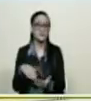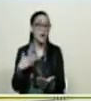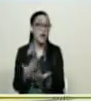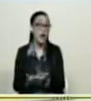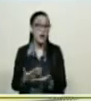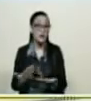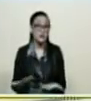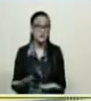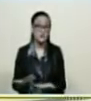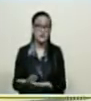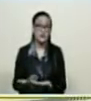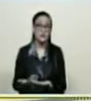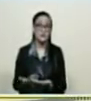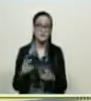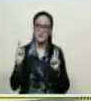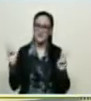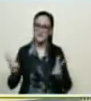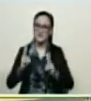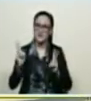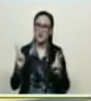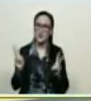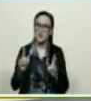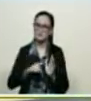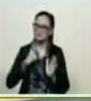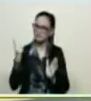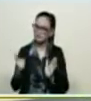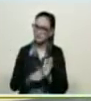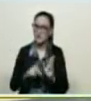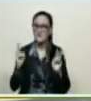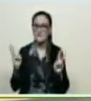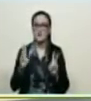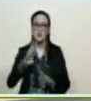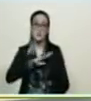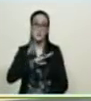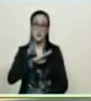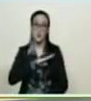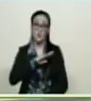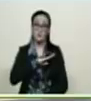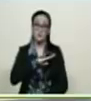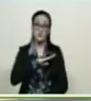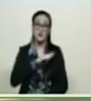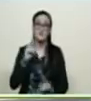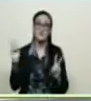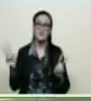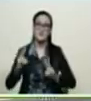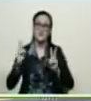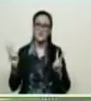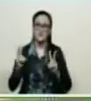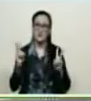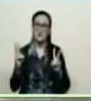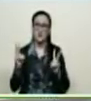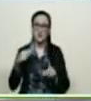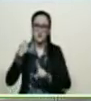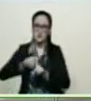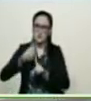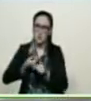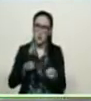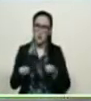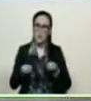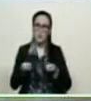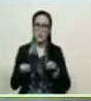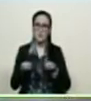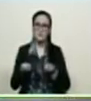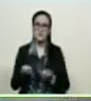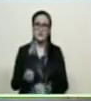tengamos la victoria total, porque la victoria nos pertenece a nosotros, la victoria en la batalla económica,